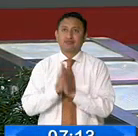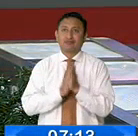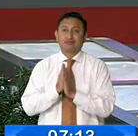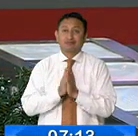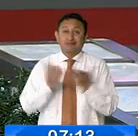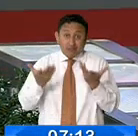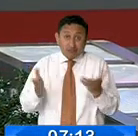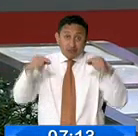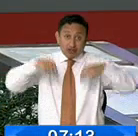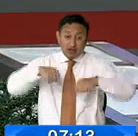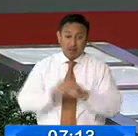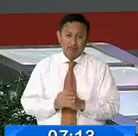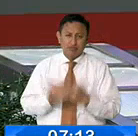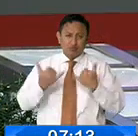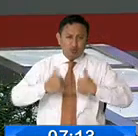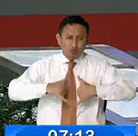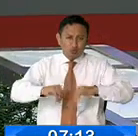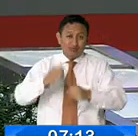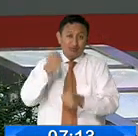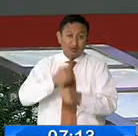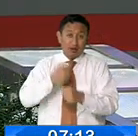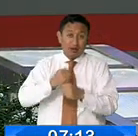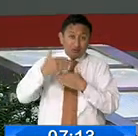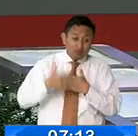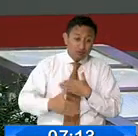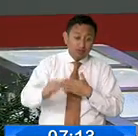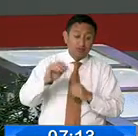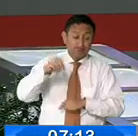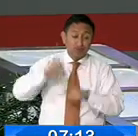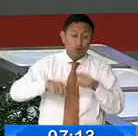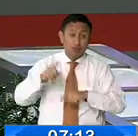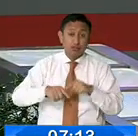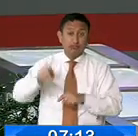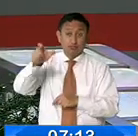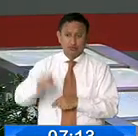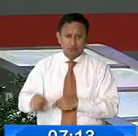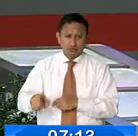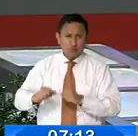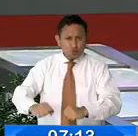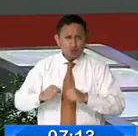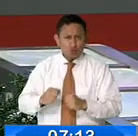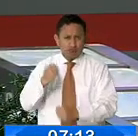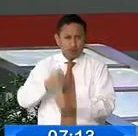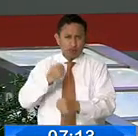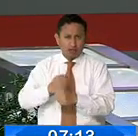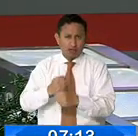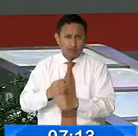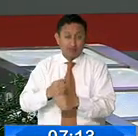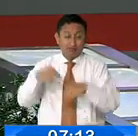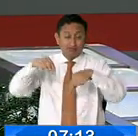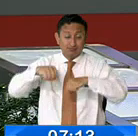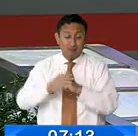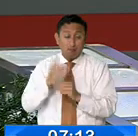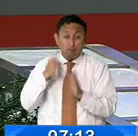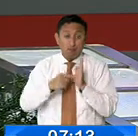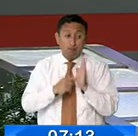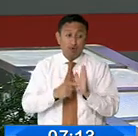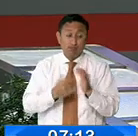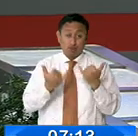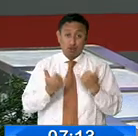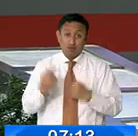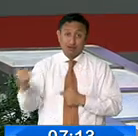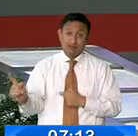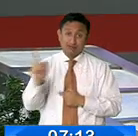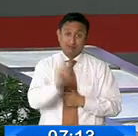Y claro, el trabajo sigue en estas partes finales del año y hay instituciones que trabajan sumamente fuerte. Justamente una de ellas es la que vamos a